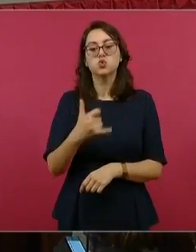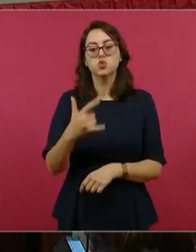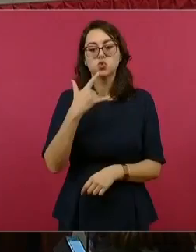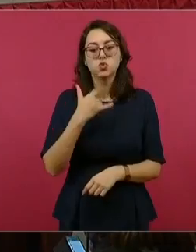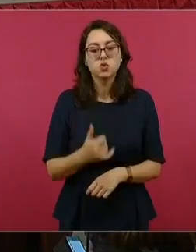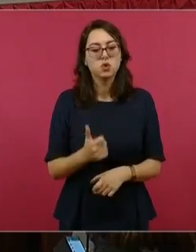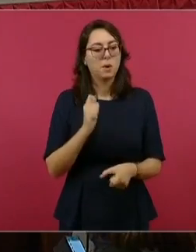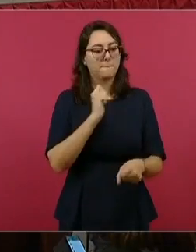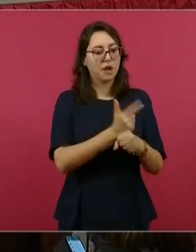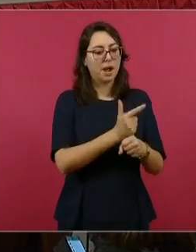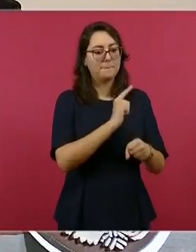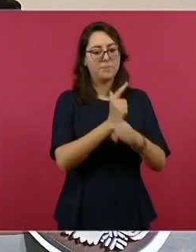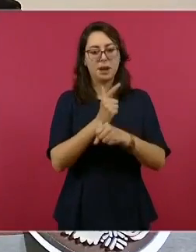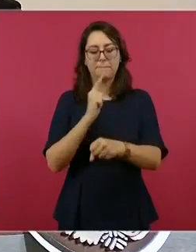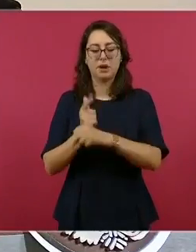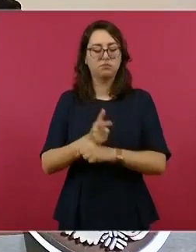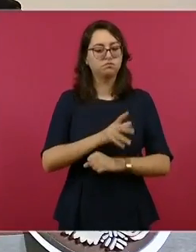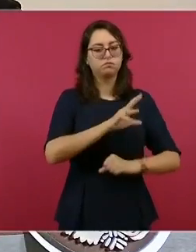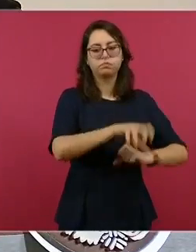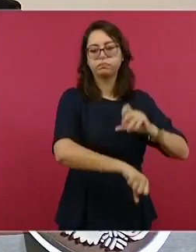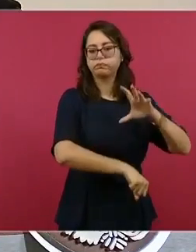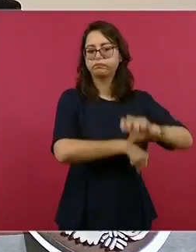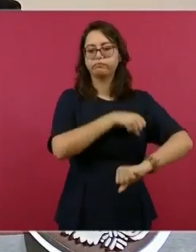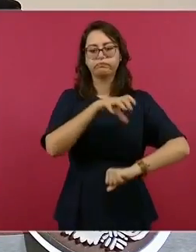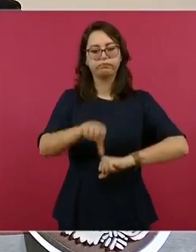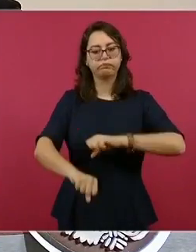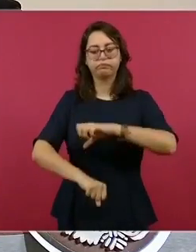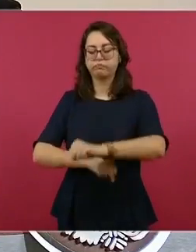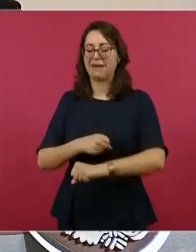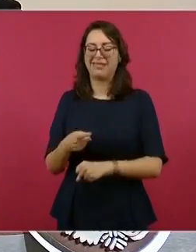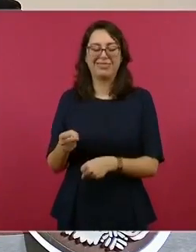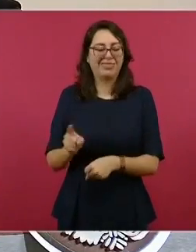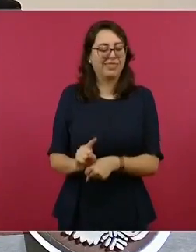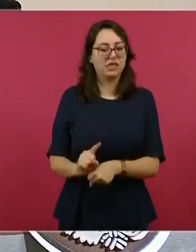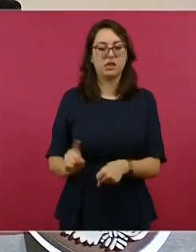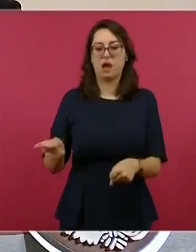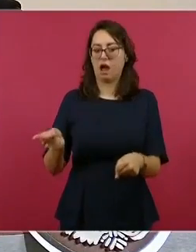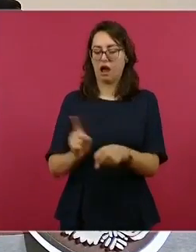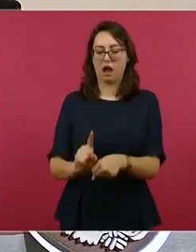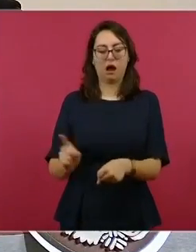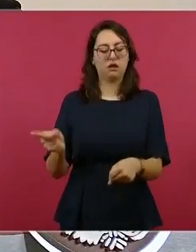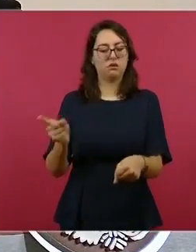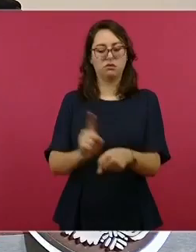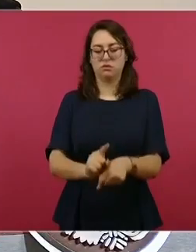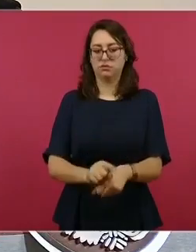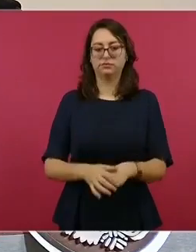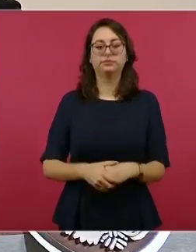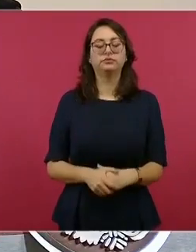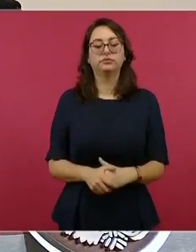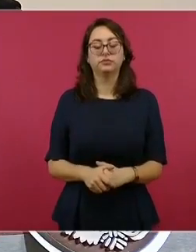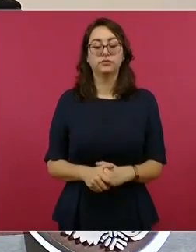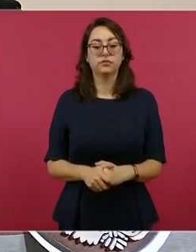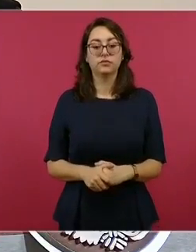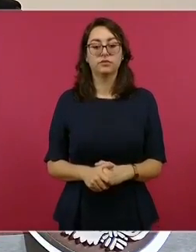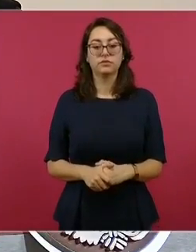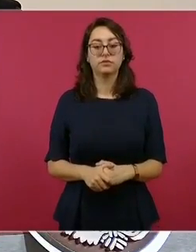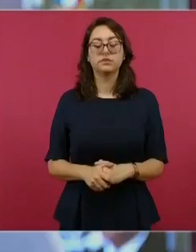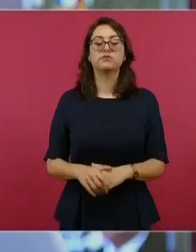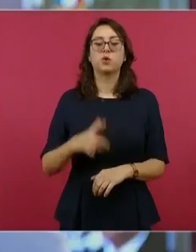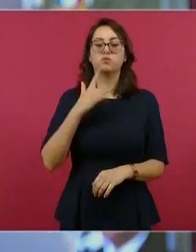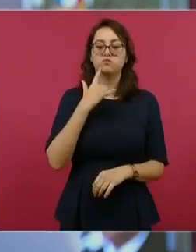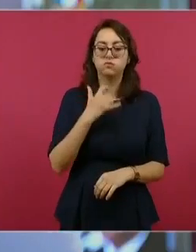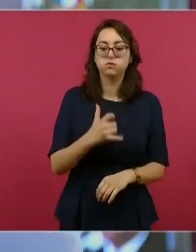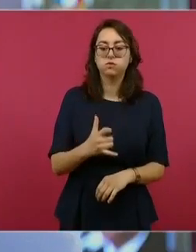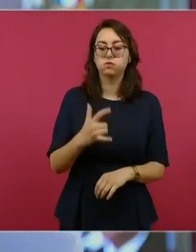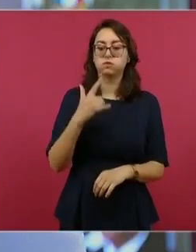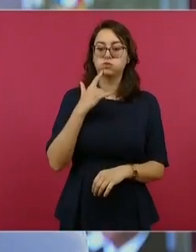incautaciones de drogas sintéticas y destrucción de laboratorios clandestinos. Los esfuerzos